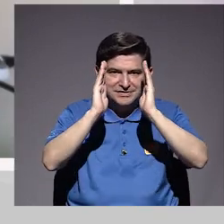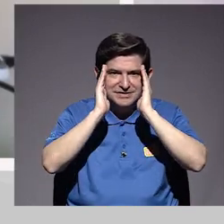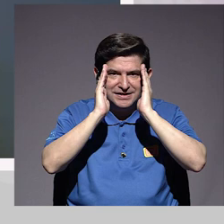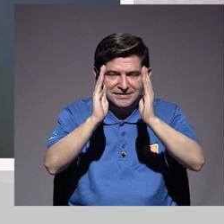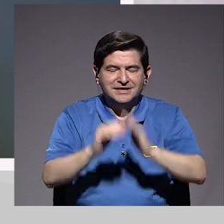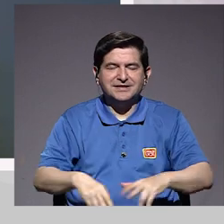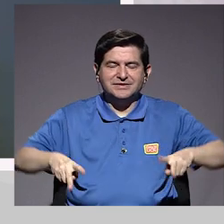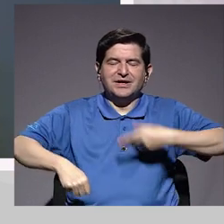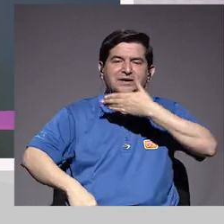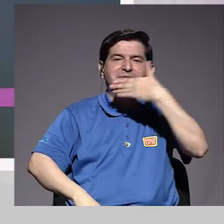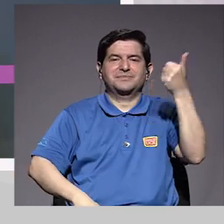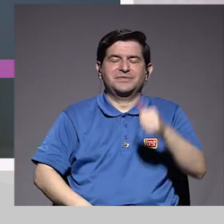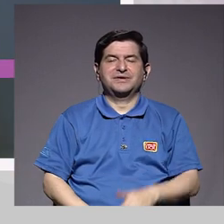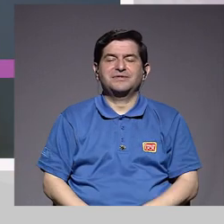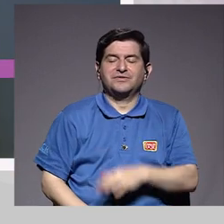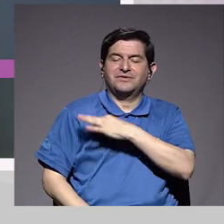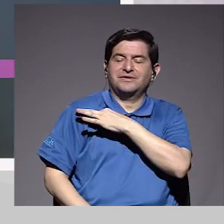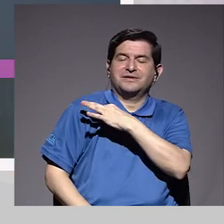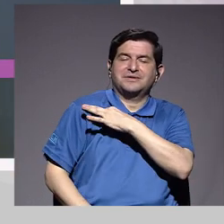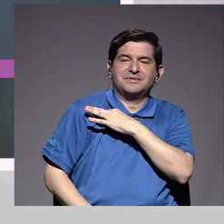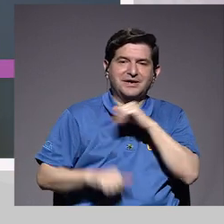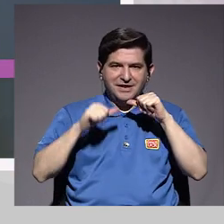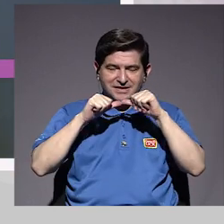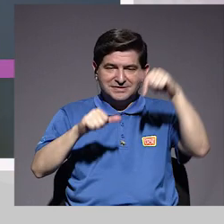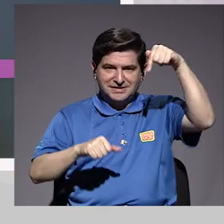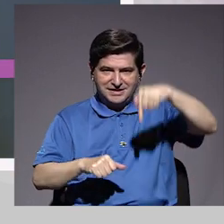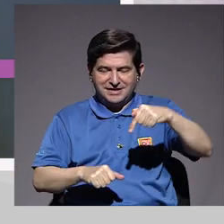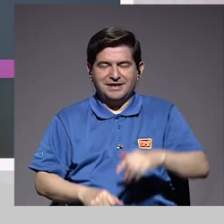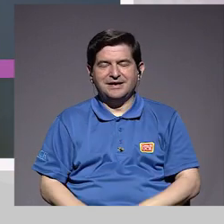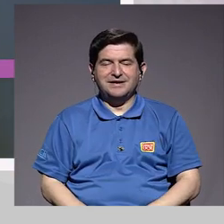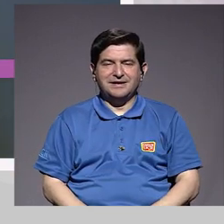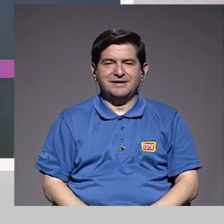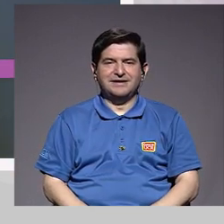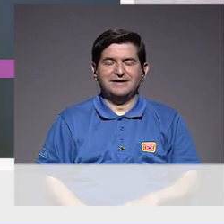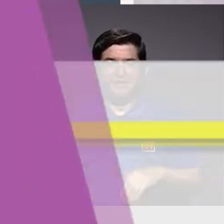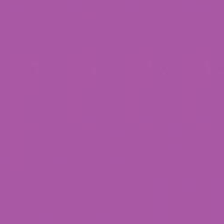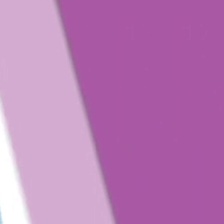Mejor. Les invitamos a que continúen con más de nosotros en unos minutos.